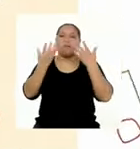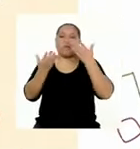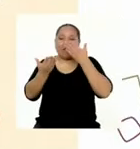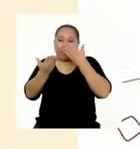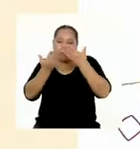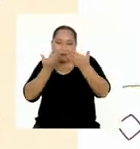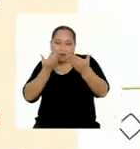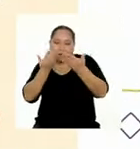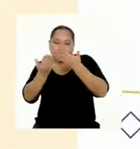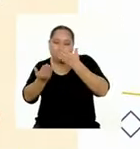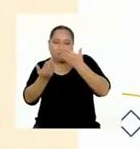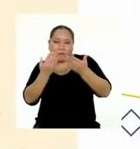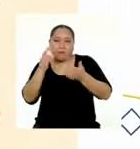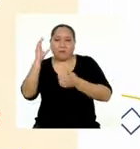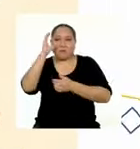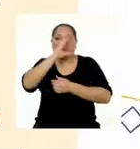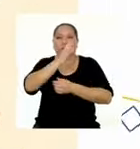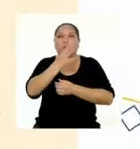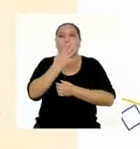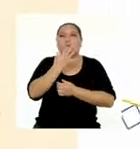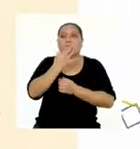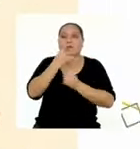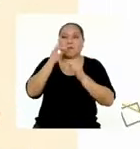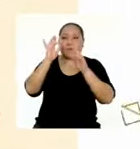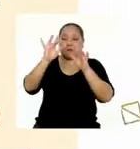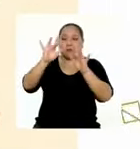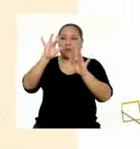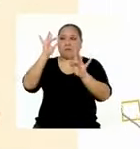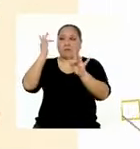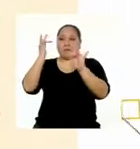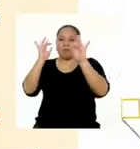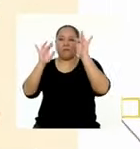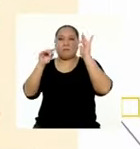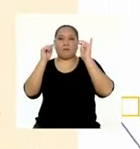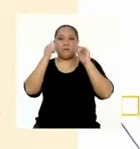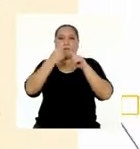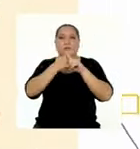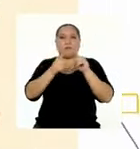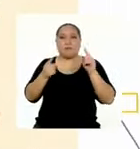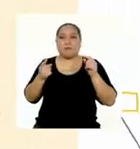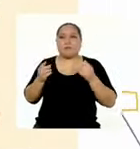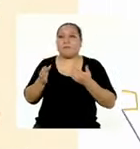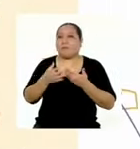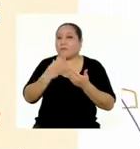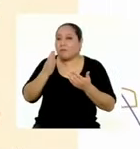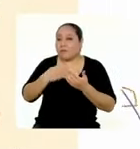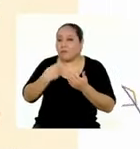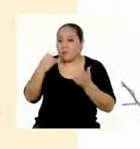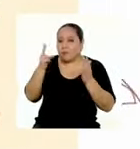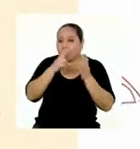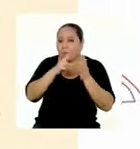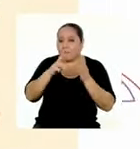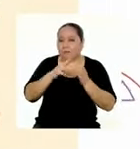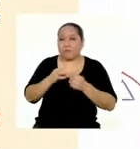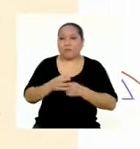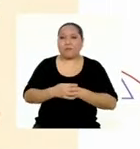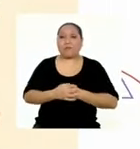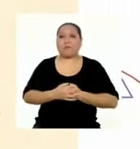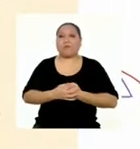hay contraste. Busca colores que llamen la atención, pero que faciliten la lectura.